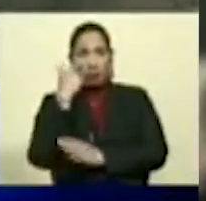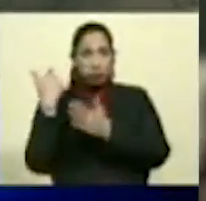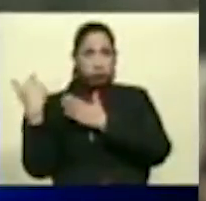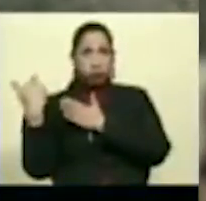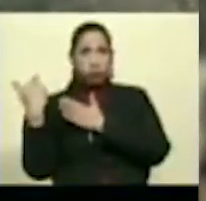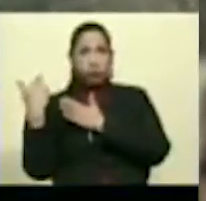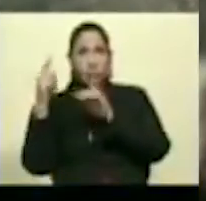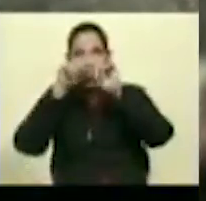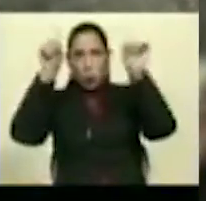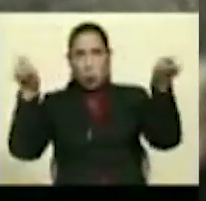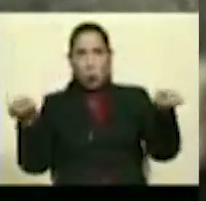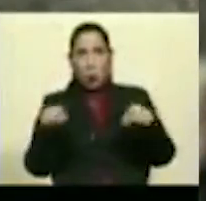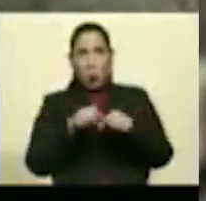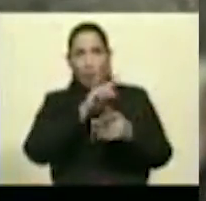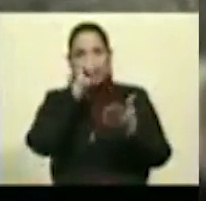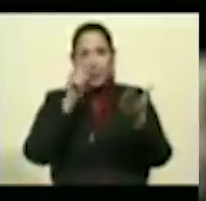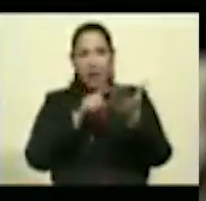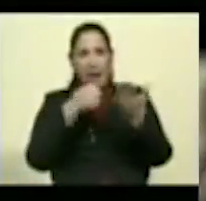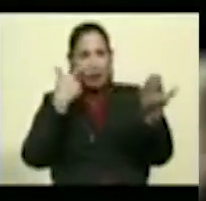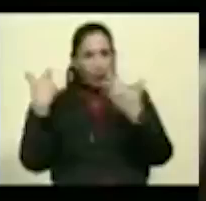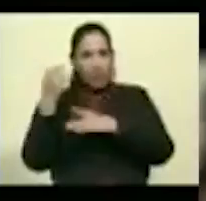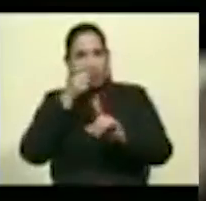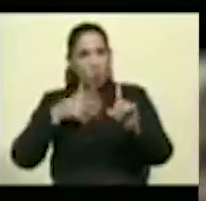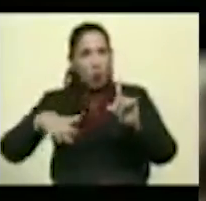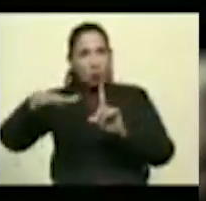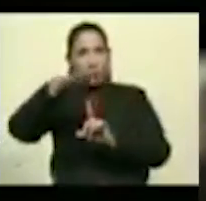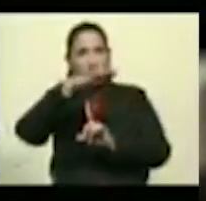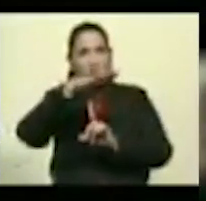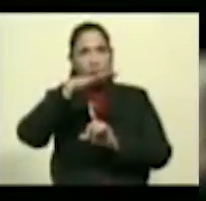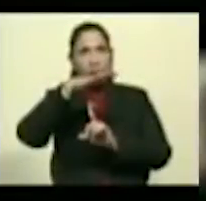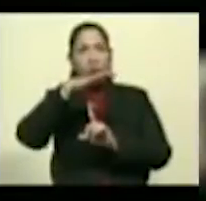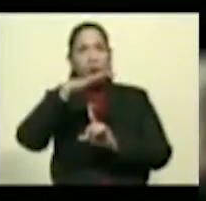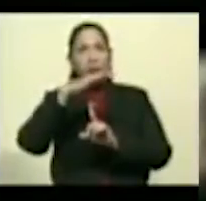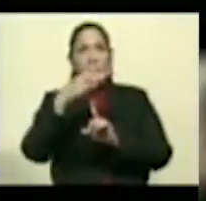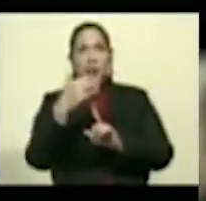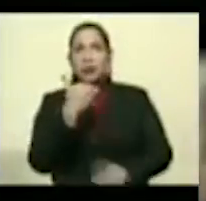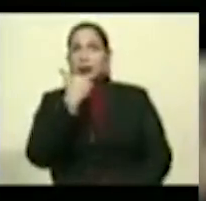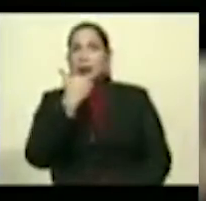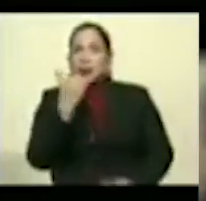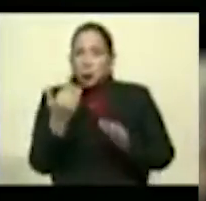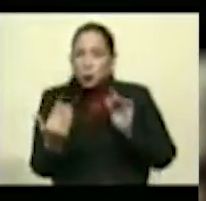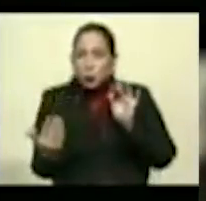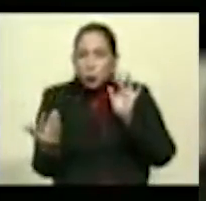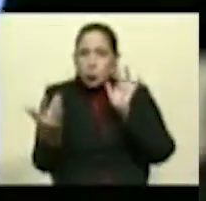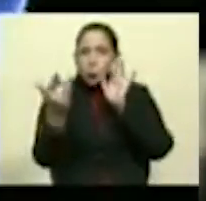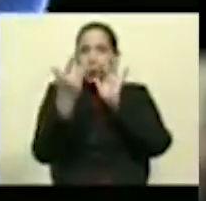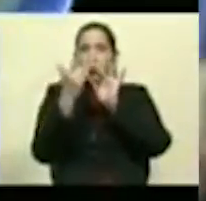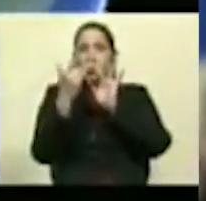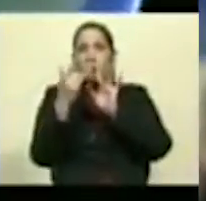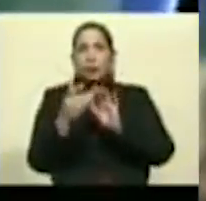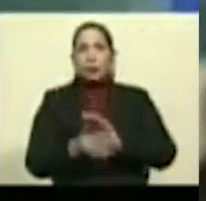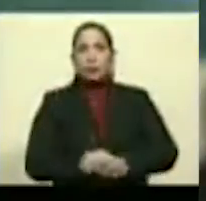en pantalla completa para que nuestro pueblo lo vea. El acercamiento satelital.